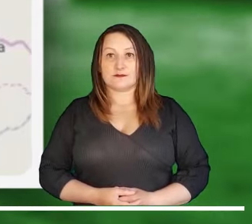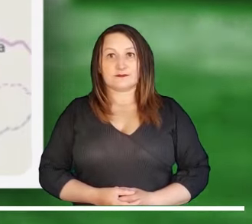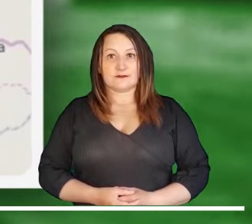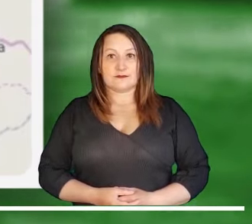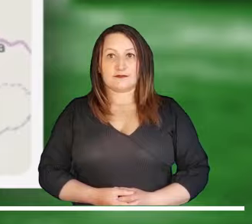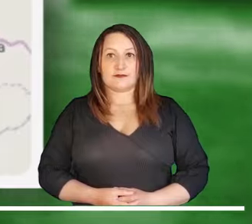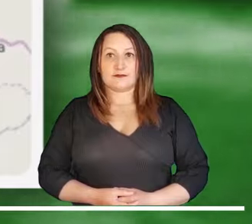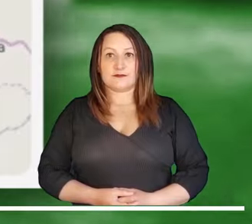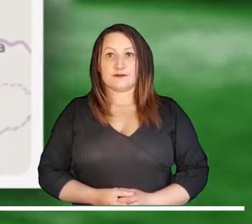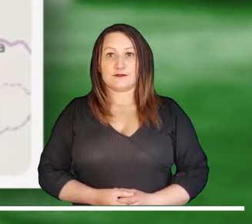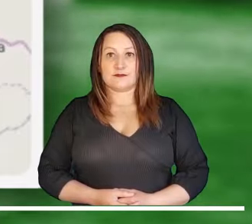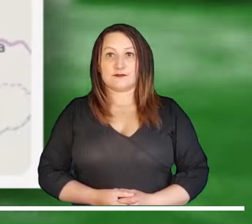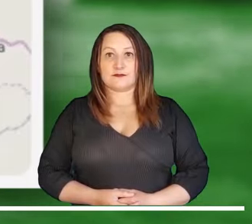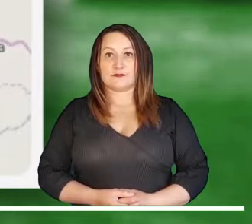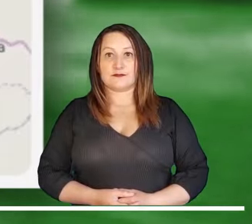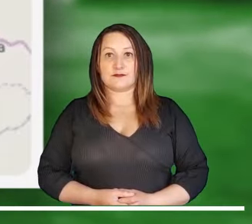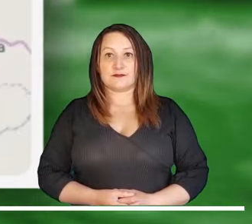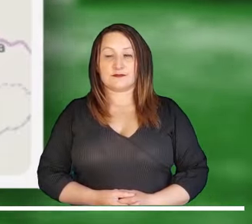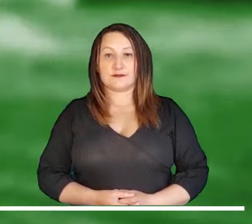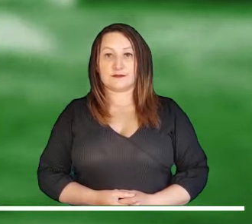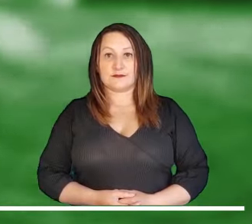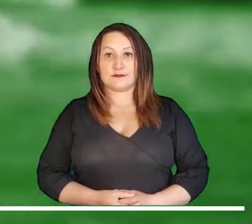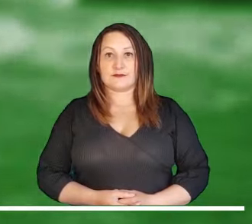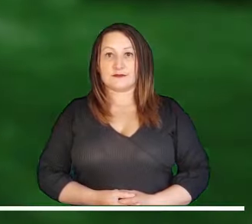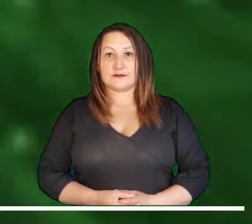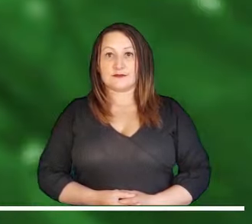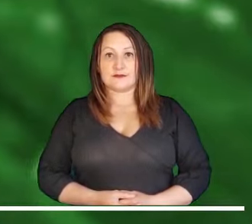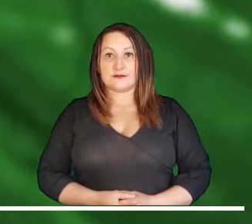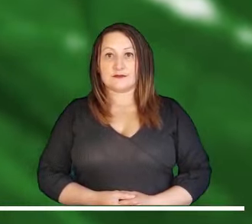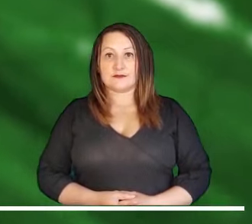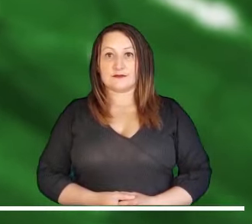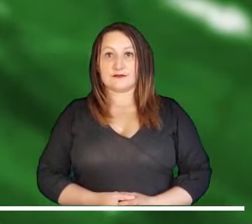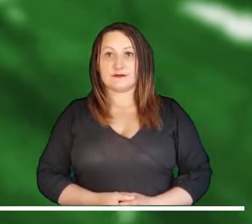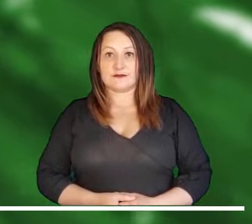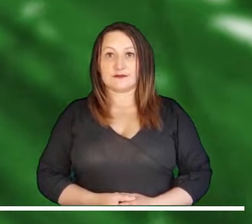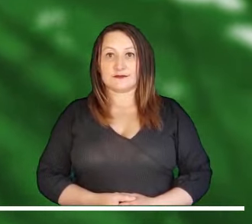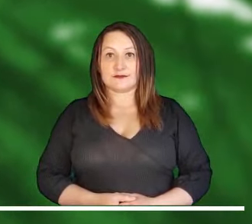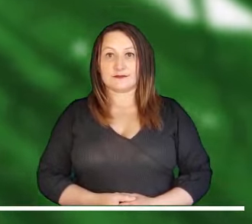Santa Fe y Bajo La Palma, en el municipio de Ovejas.